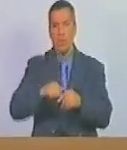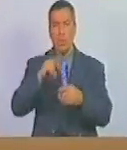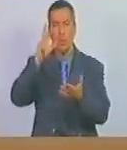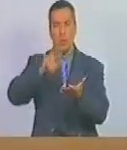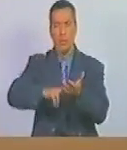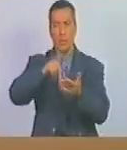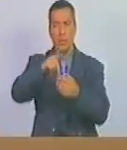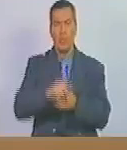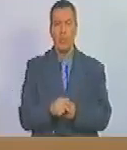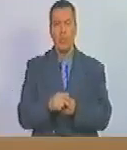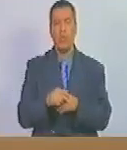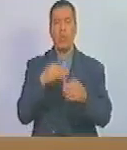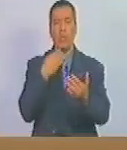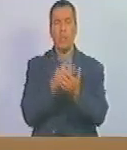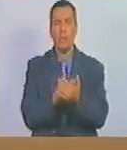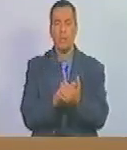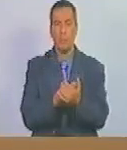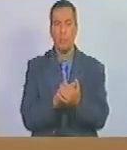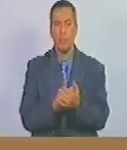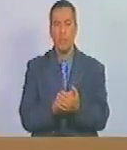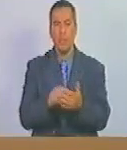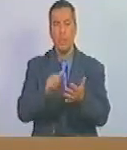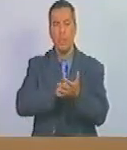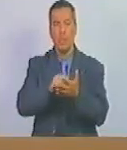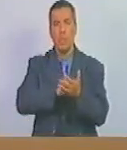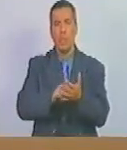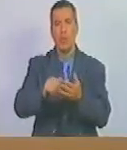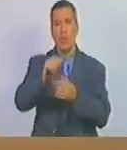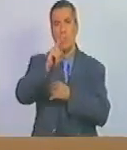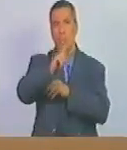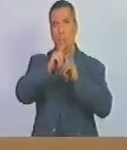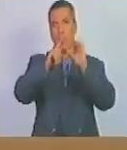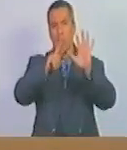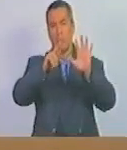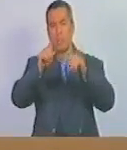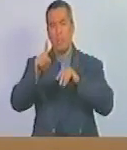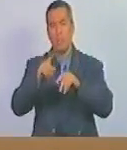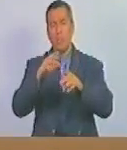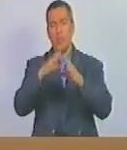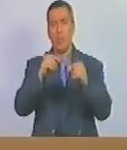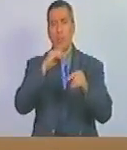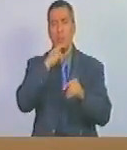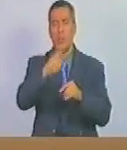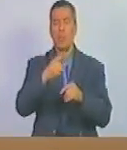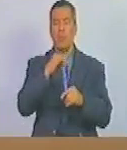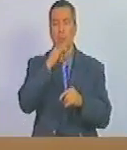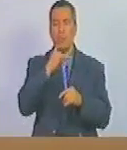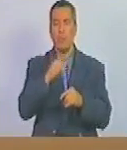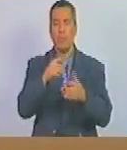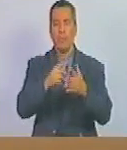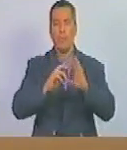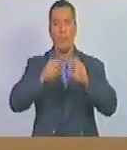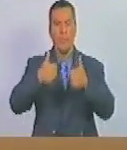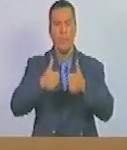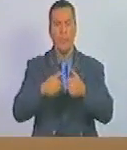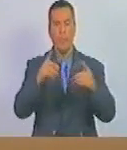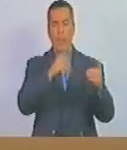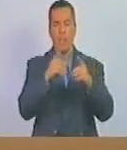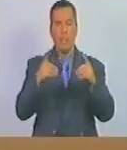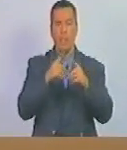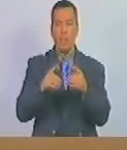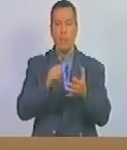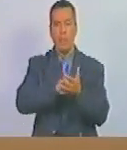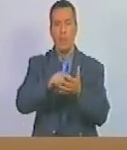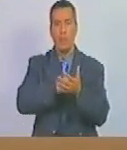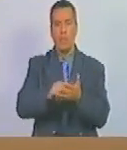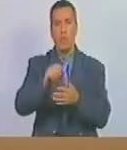aprobó hasta el artículo 26º del informe correspondería iniciar la discusión en el